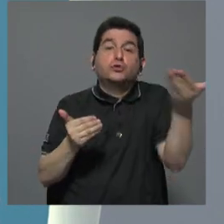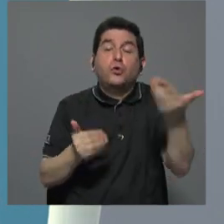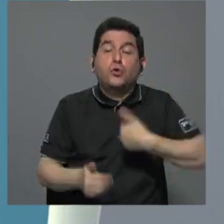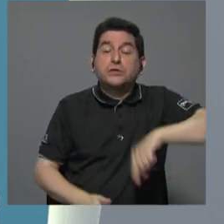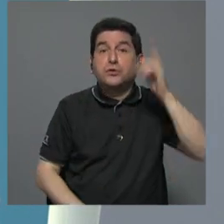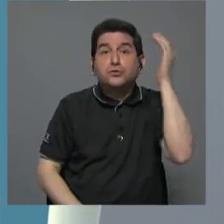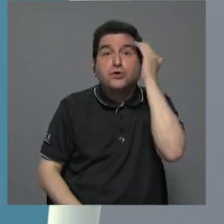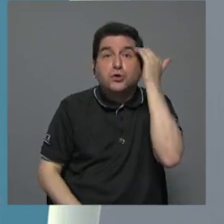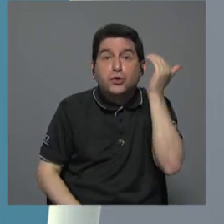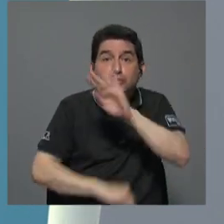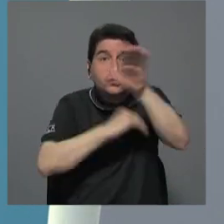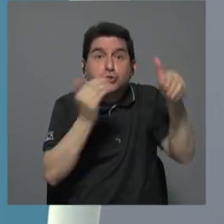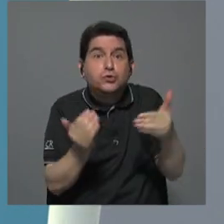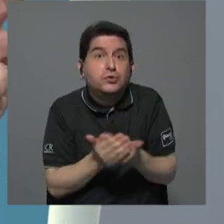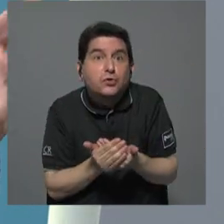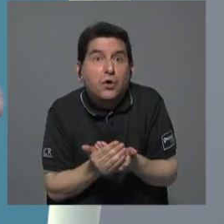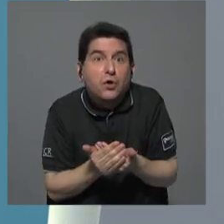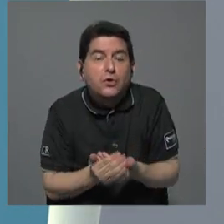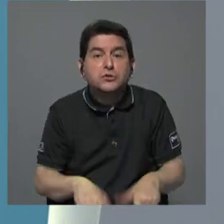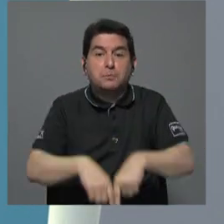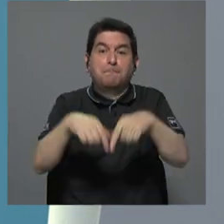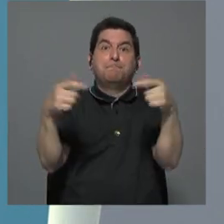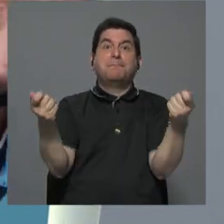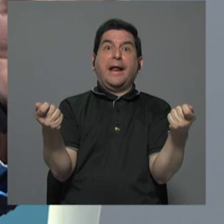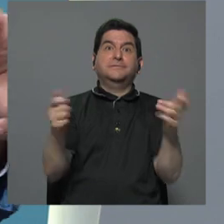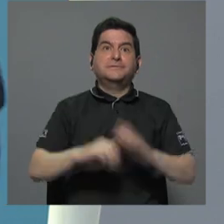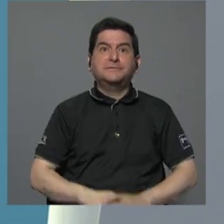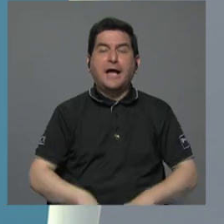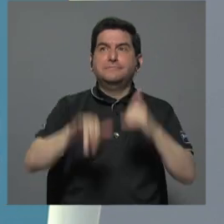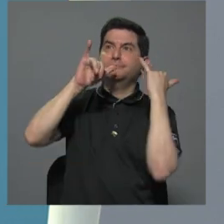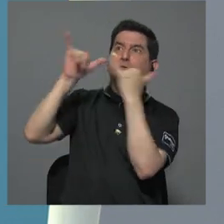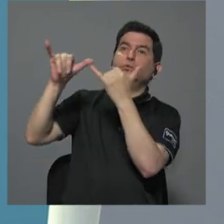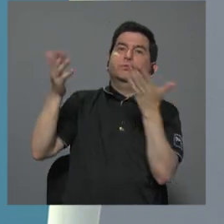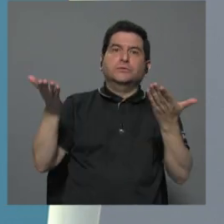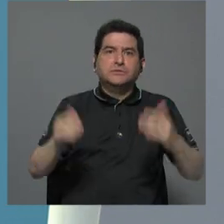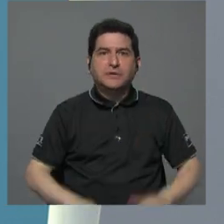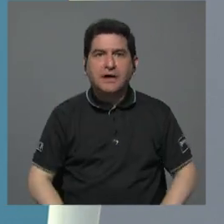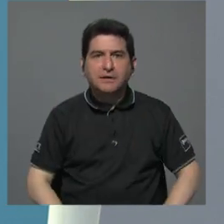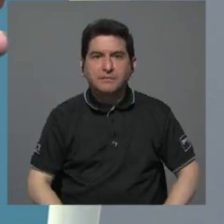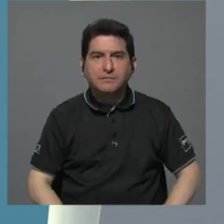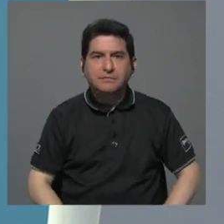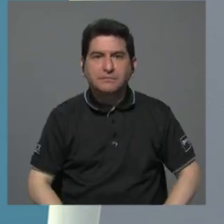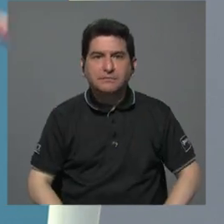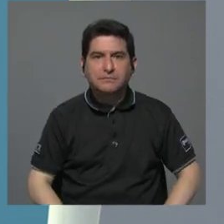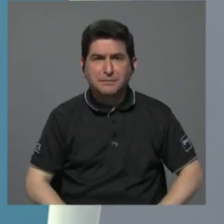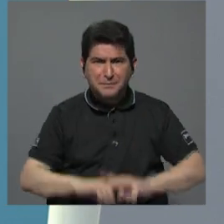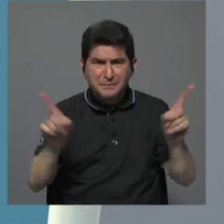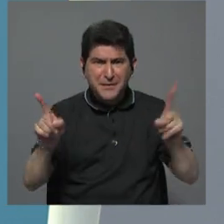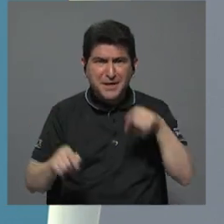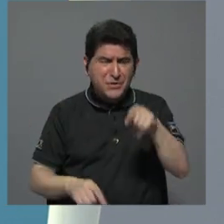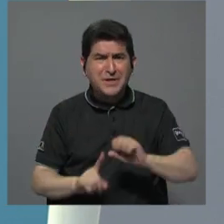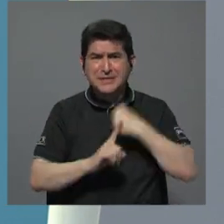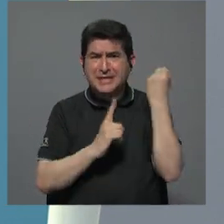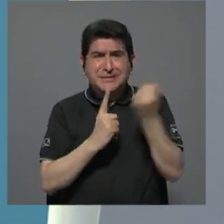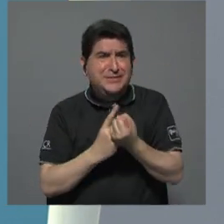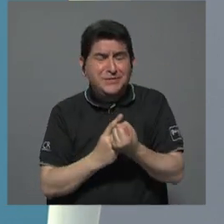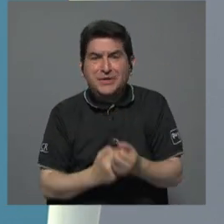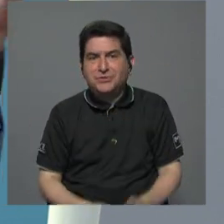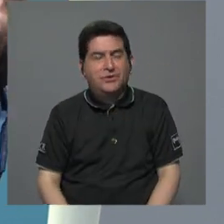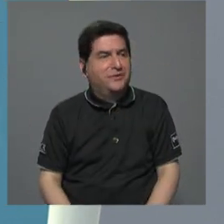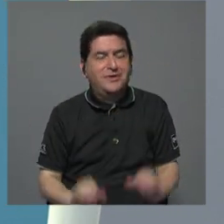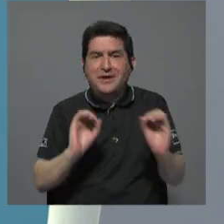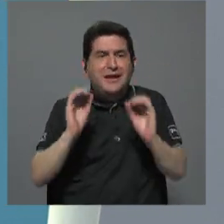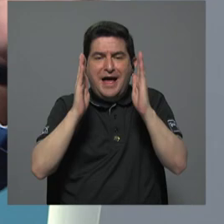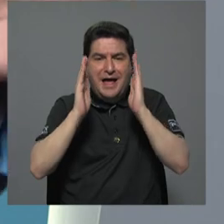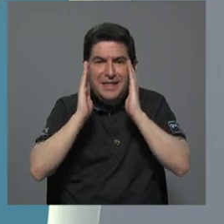vinimos a averiguar todos por la prensa por la denuncia etcétera pero eso era críptico nadie podía